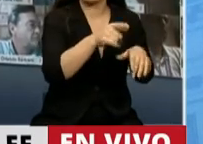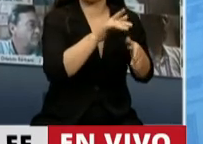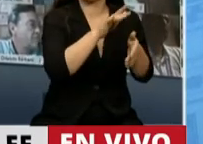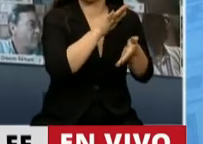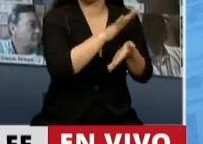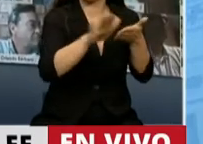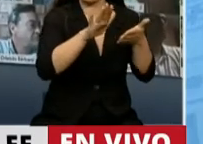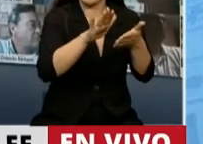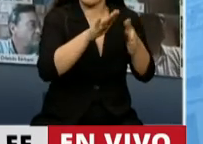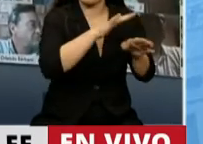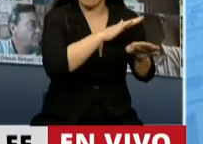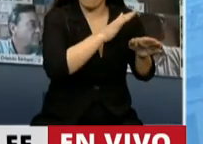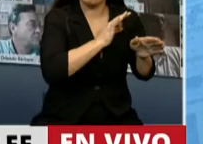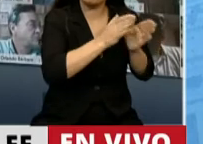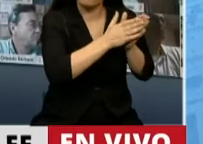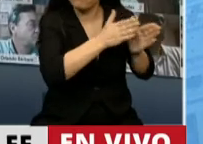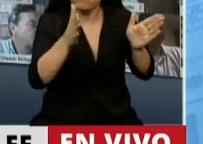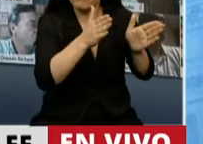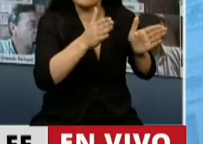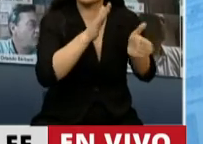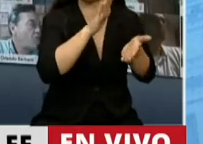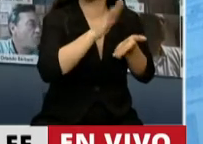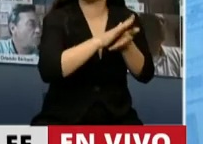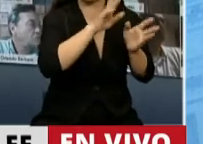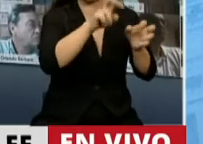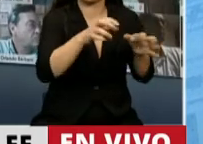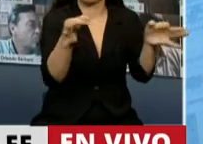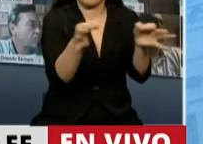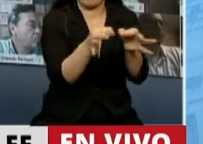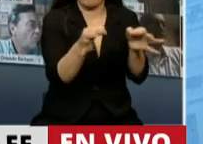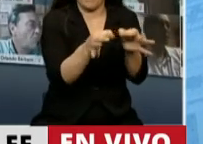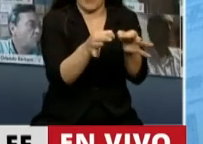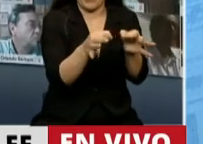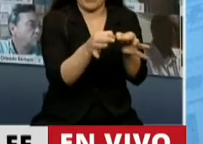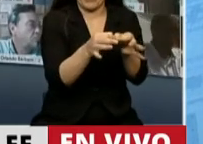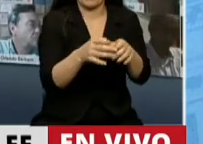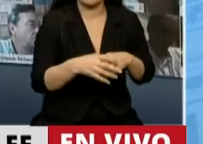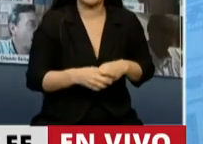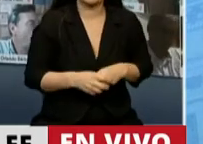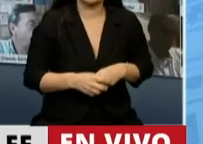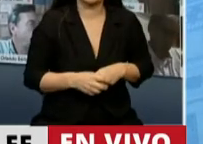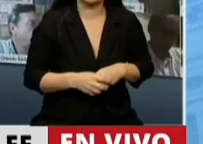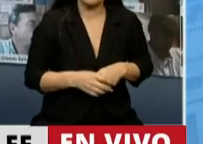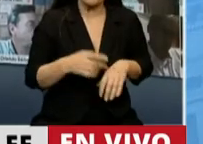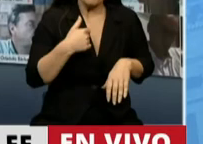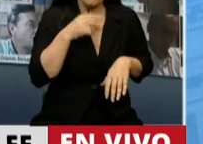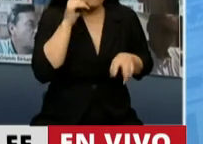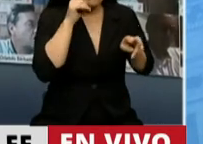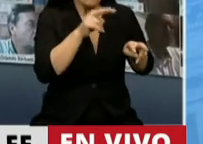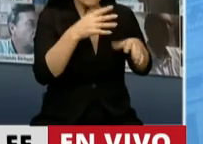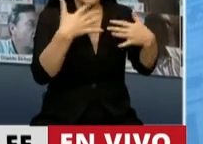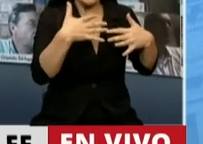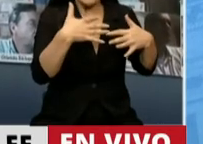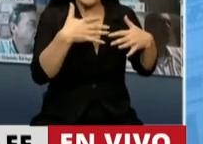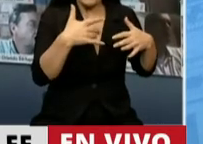etapa de política en relación a Malvinas, o a la causa de Malvinas. Y sentí una gran emoción